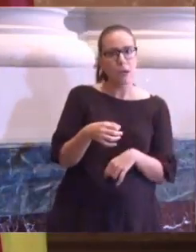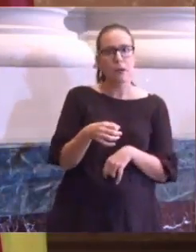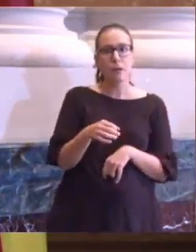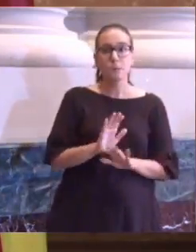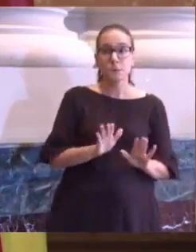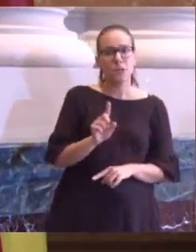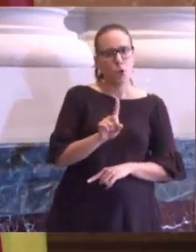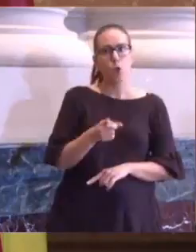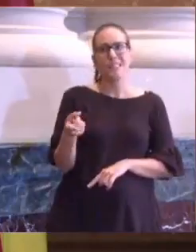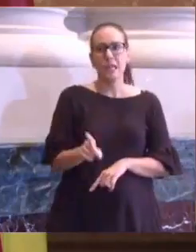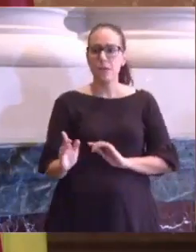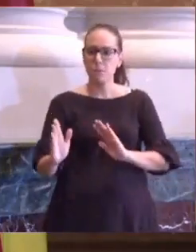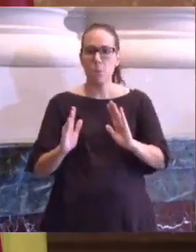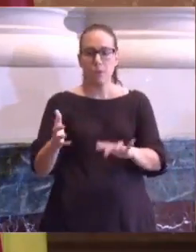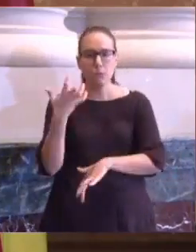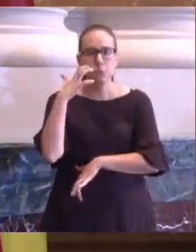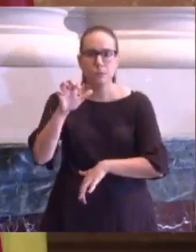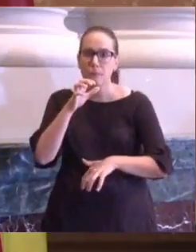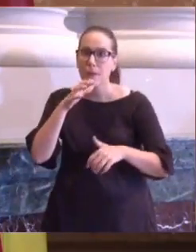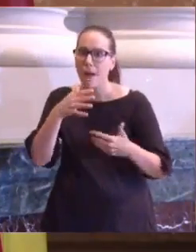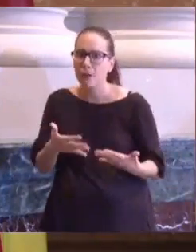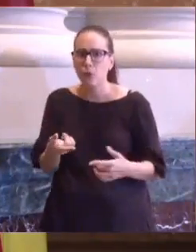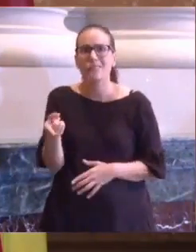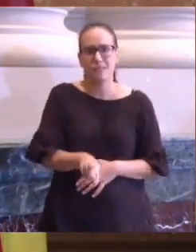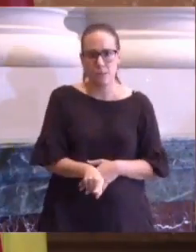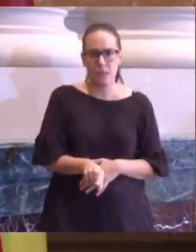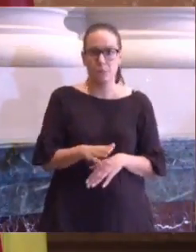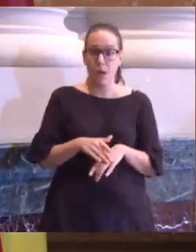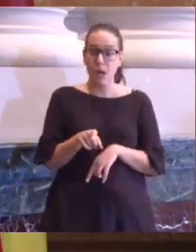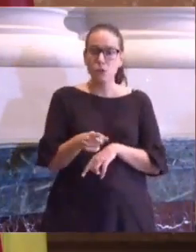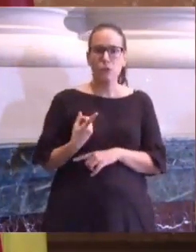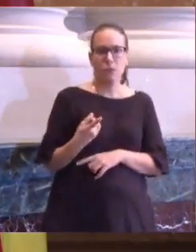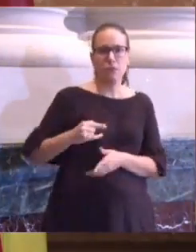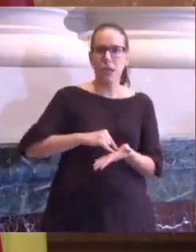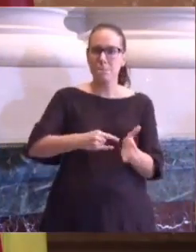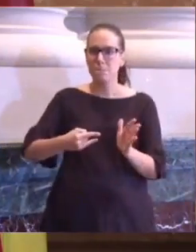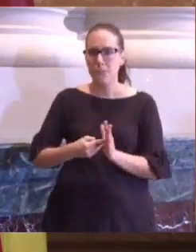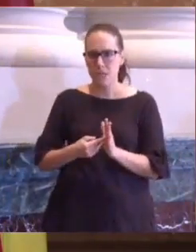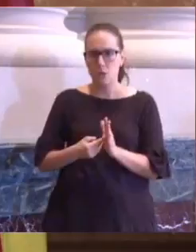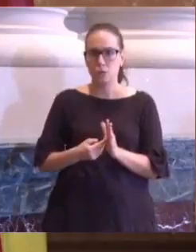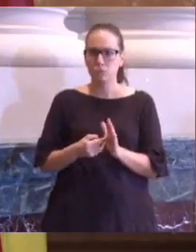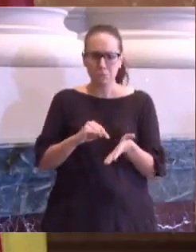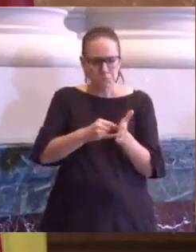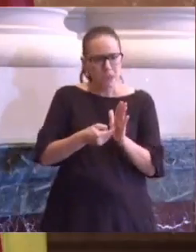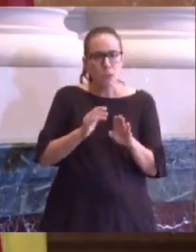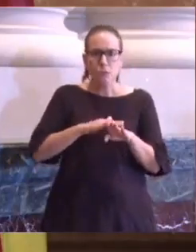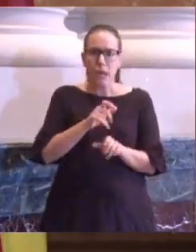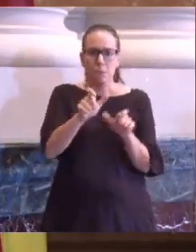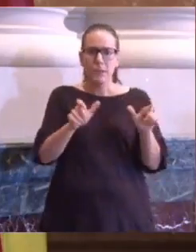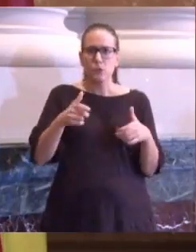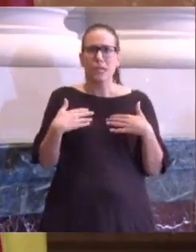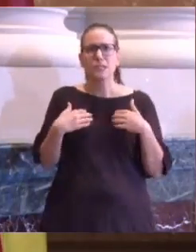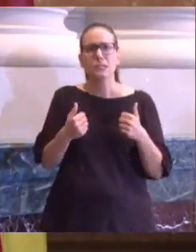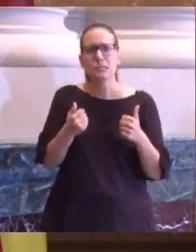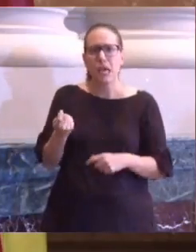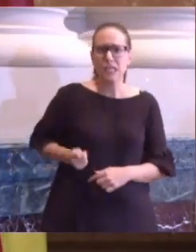en momentos tan excepcionales como en la actual. Para ello se necesitan medios, medios que permitan que nuestros sanitarios trabajen con plenas